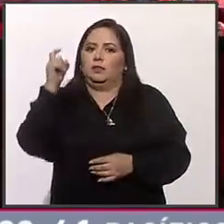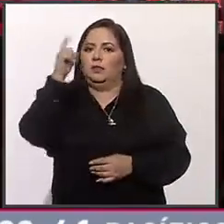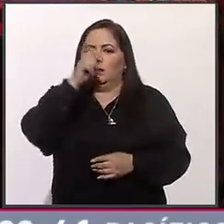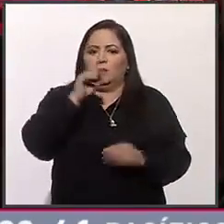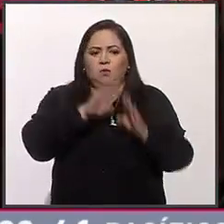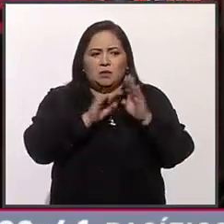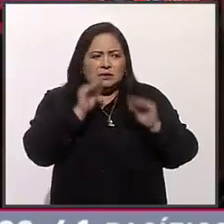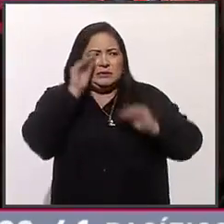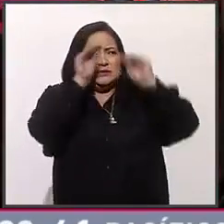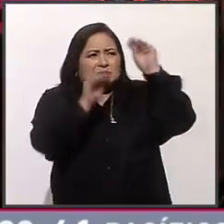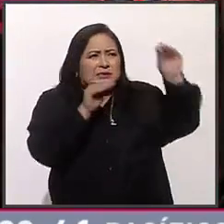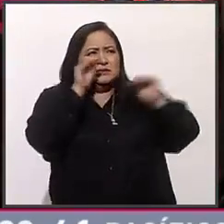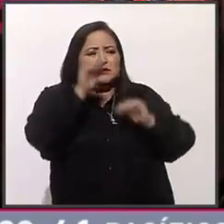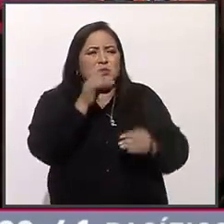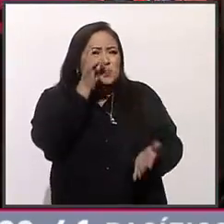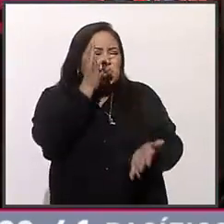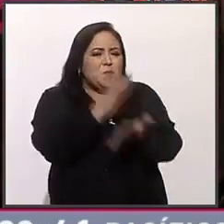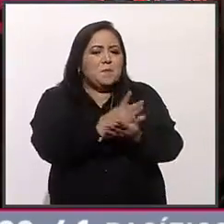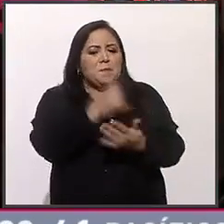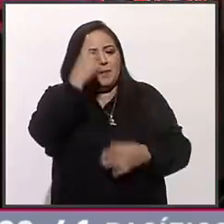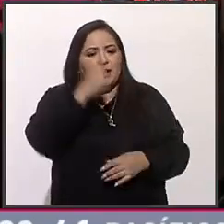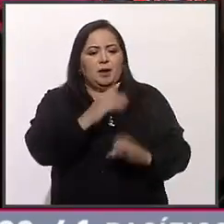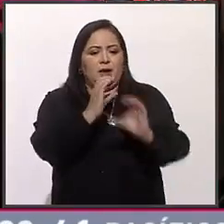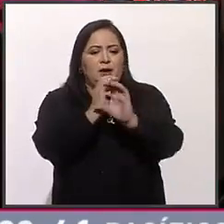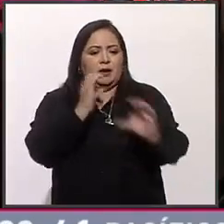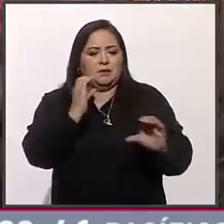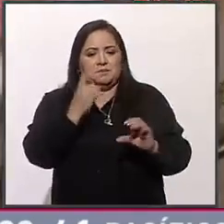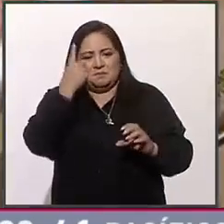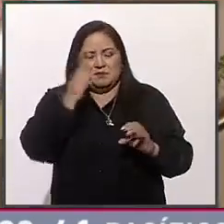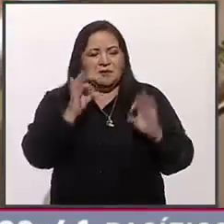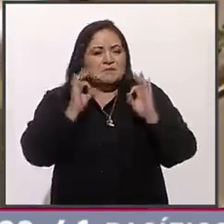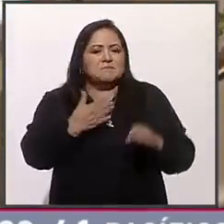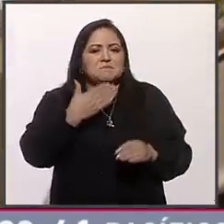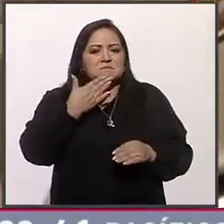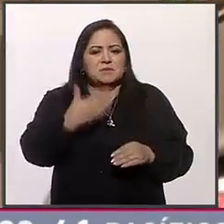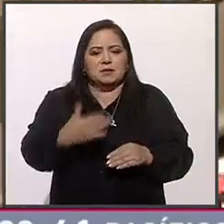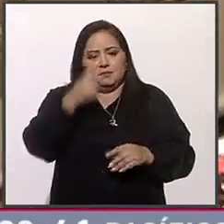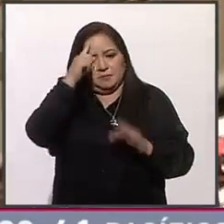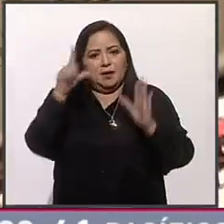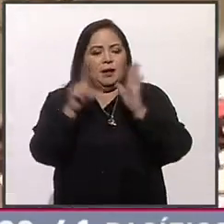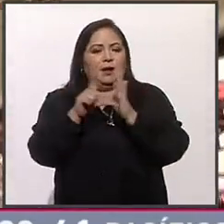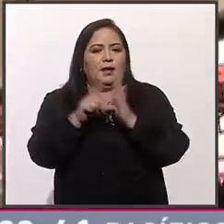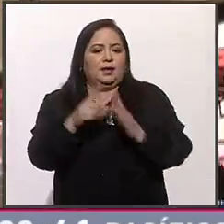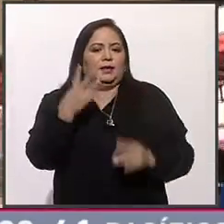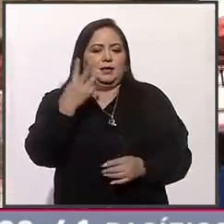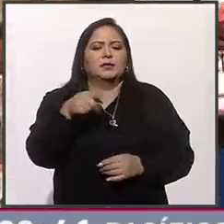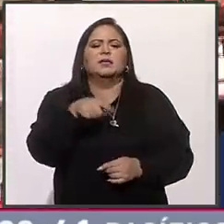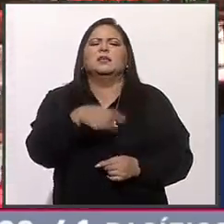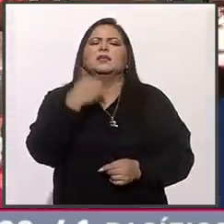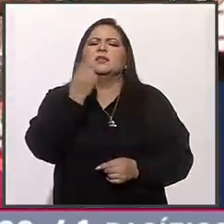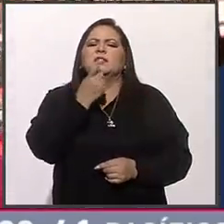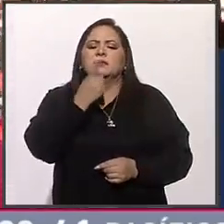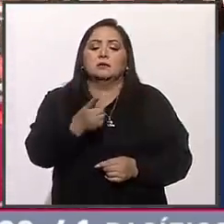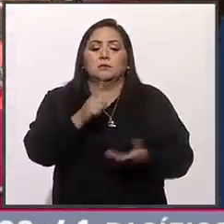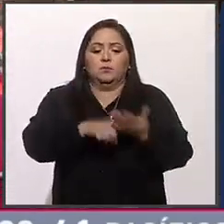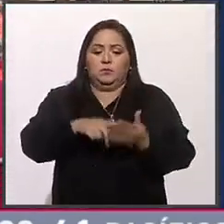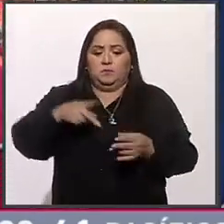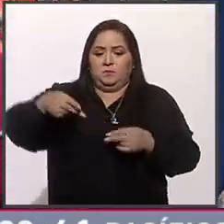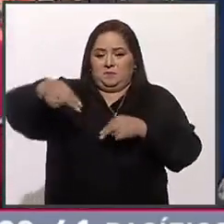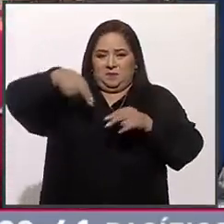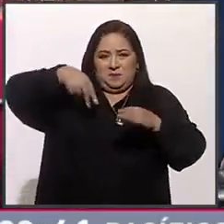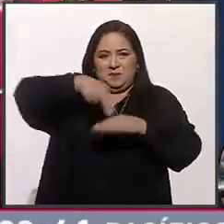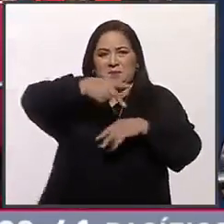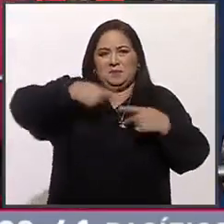un diseño único para poder tener un autobús que se adecuara a la infraestructura de la línea 3. ¿Esto qué quiere decir? Que la entrada de estos